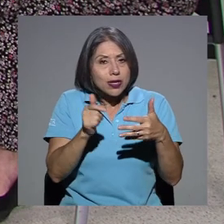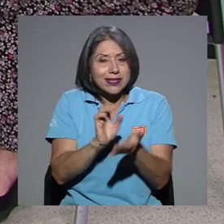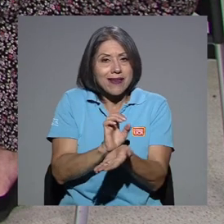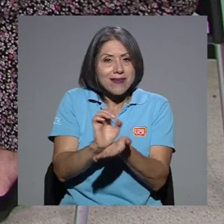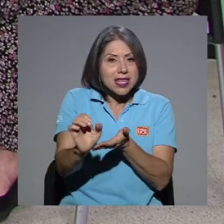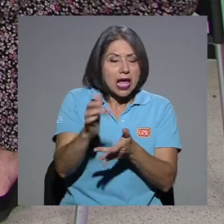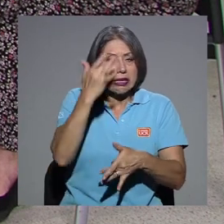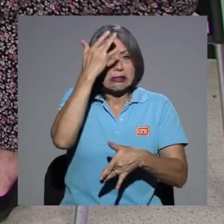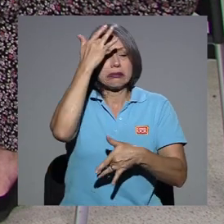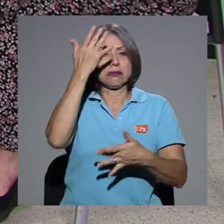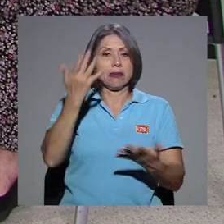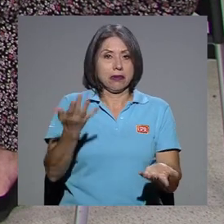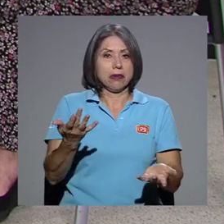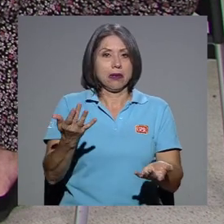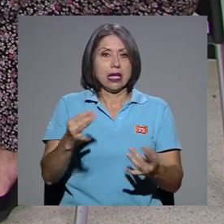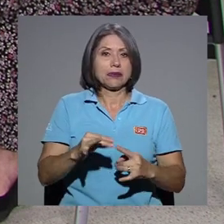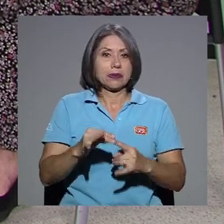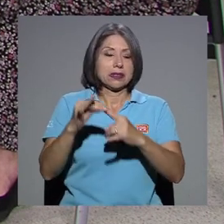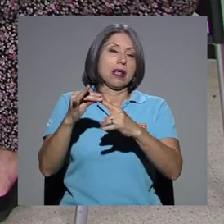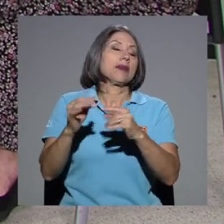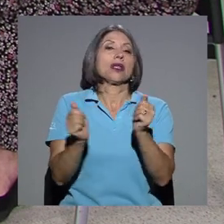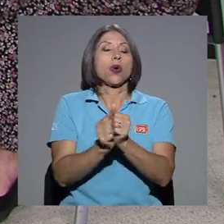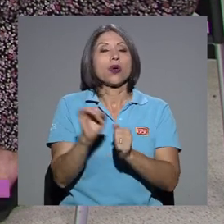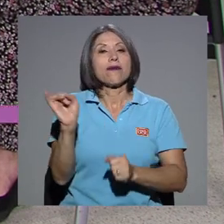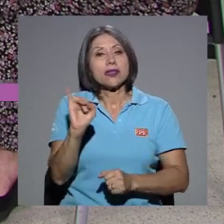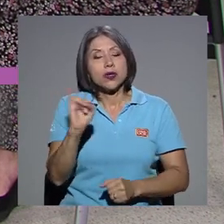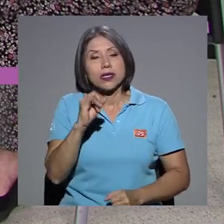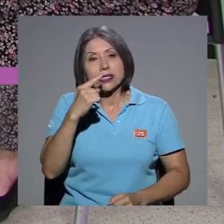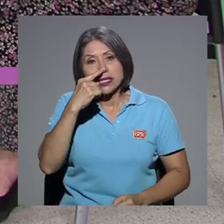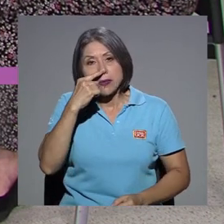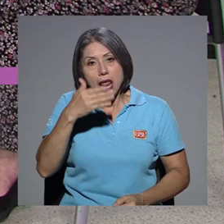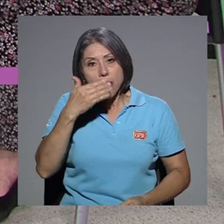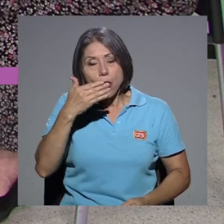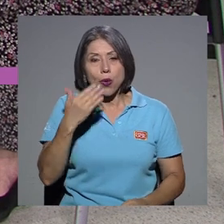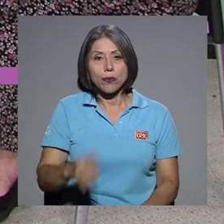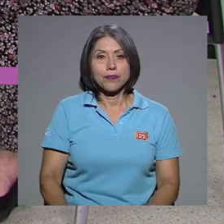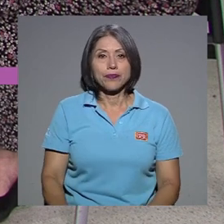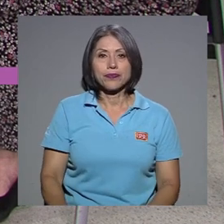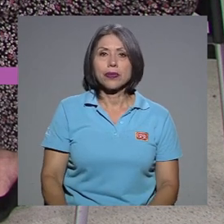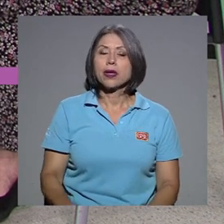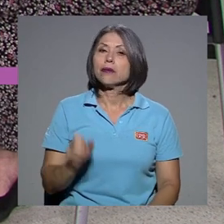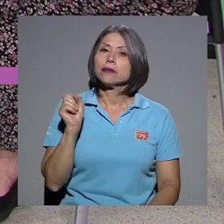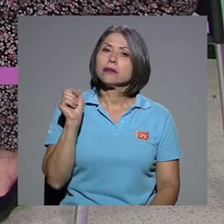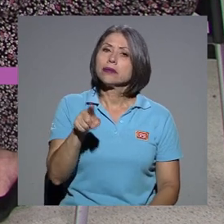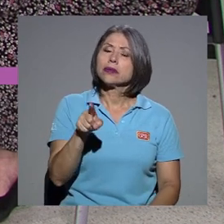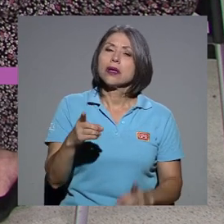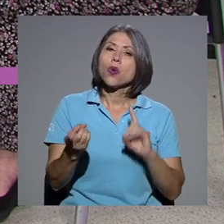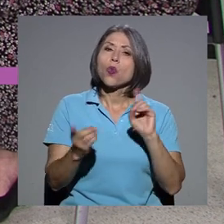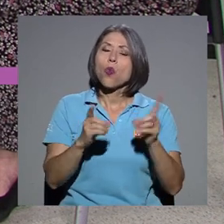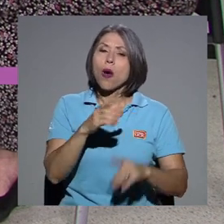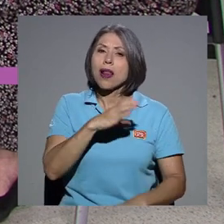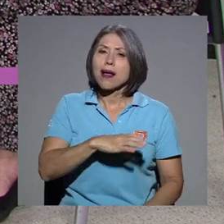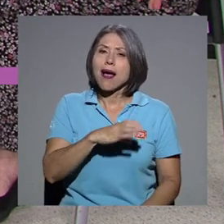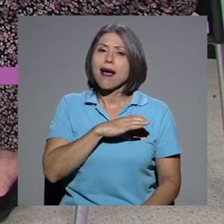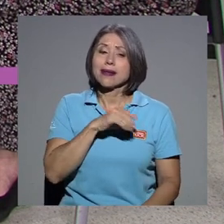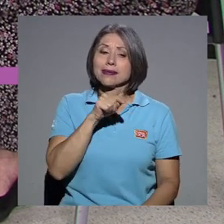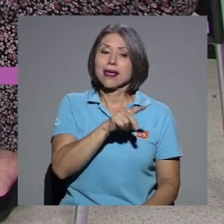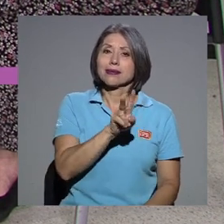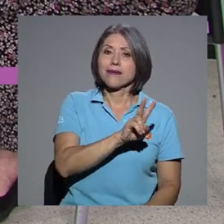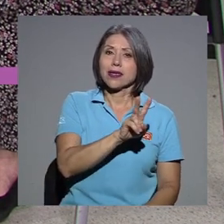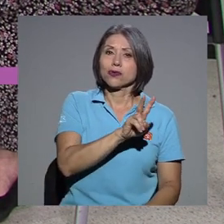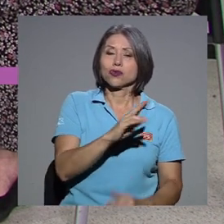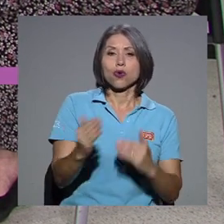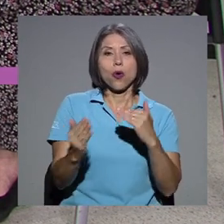infecciones y sobre todo en temas de infecciones respiratorias. ¿Cuál es la particularidad, digamos, de este virus con respecto a los otros